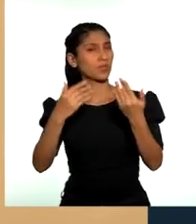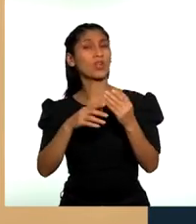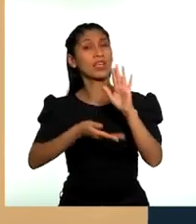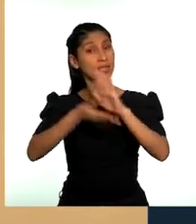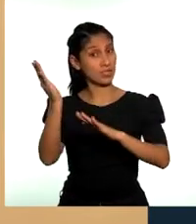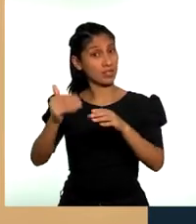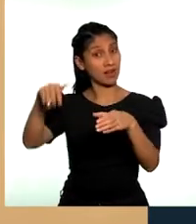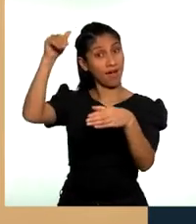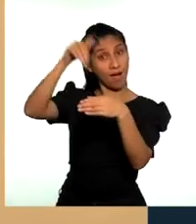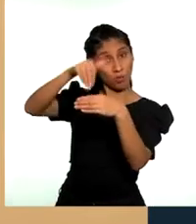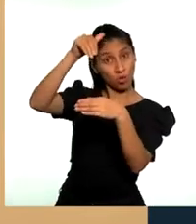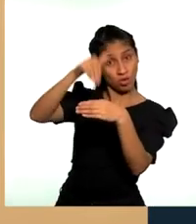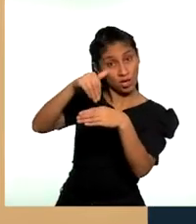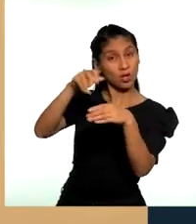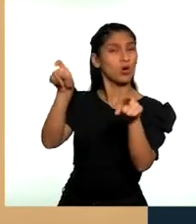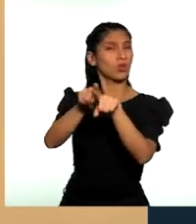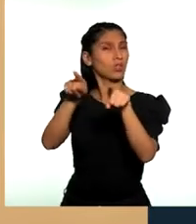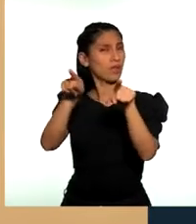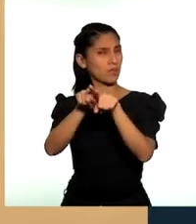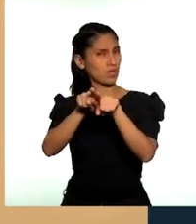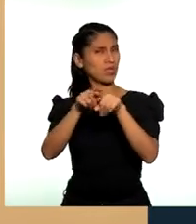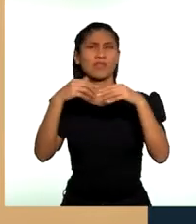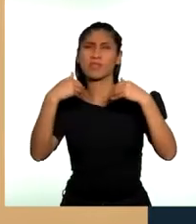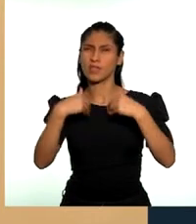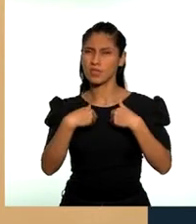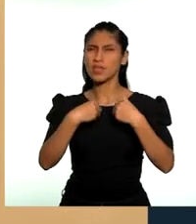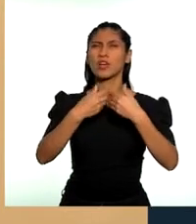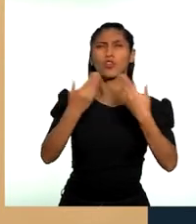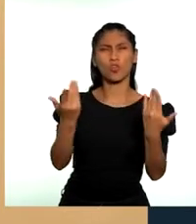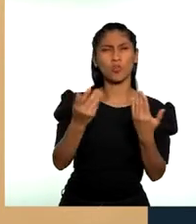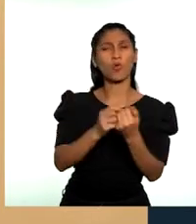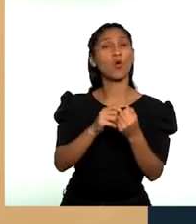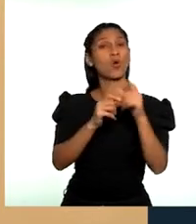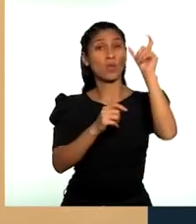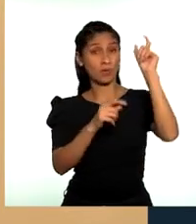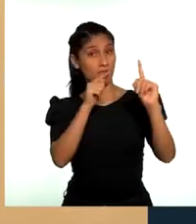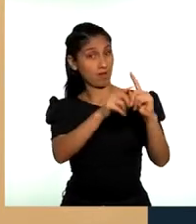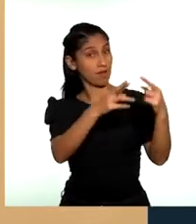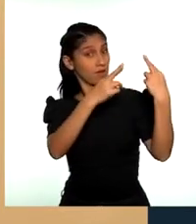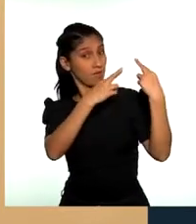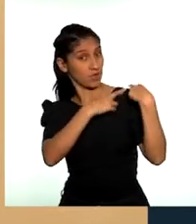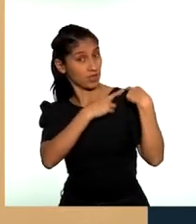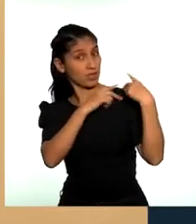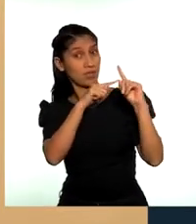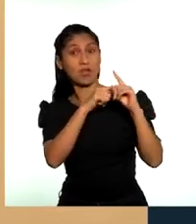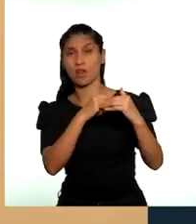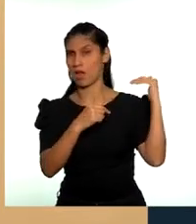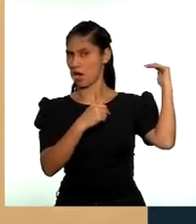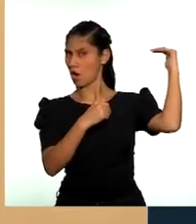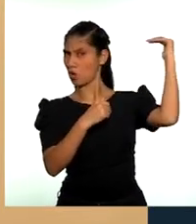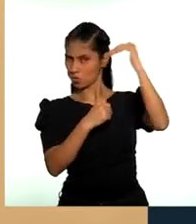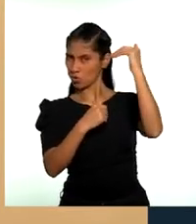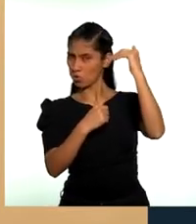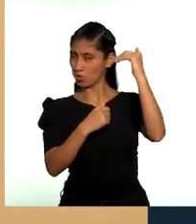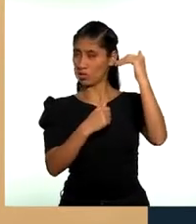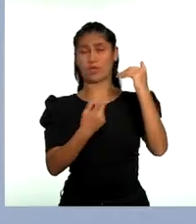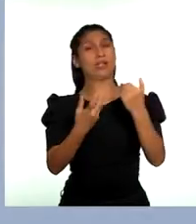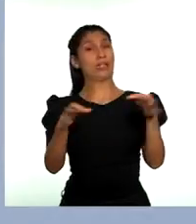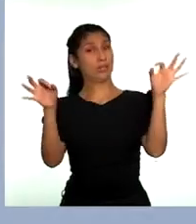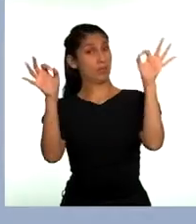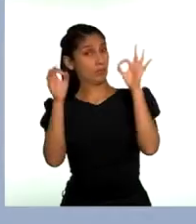o tener un representante del pueblo como autoridad, era impensable.